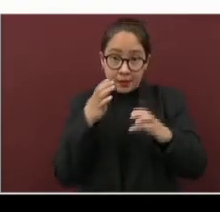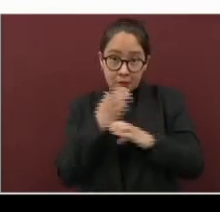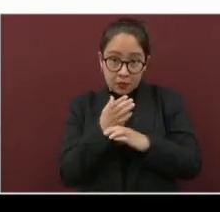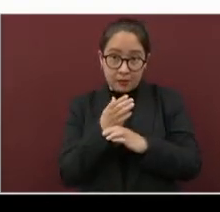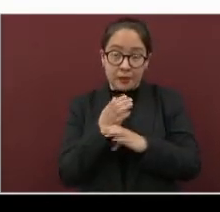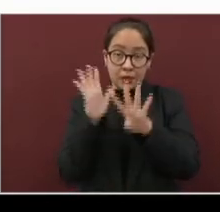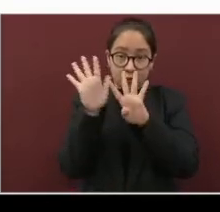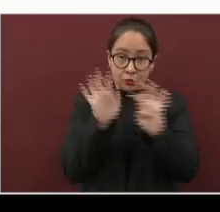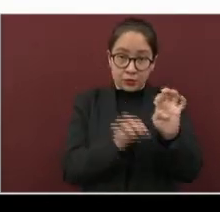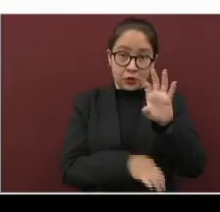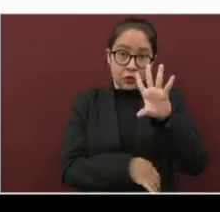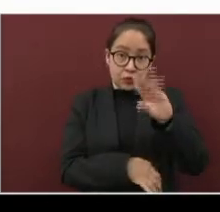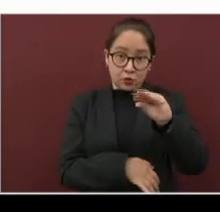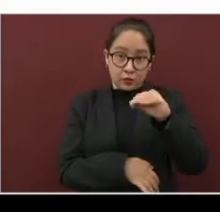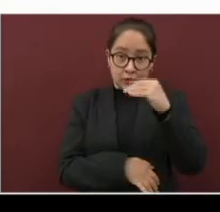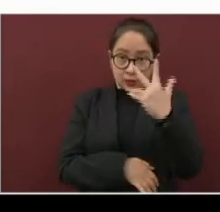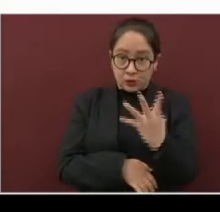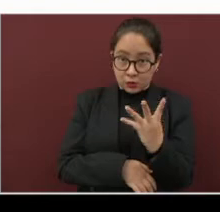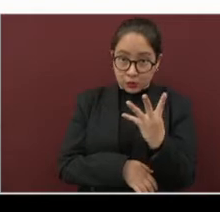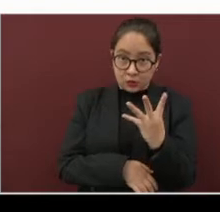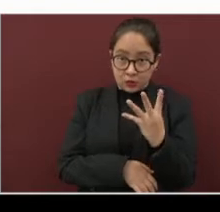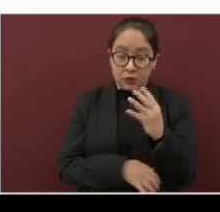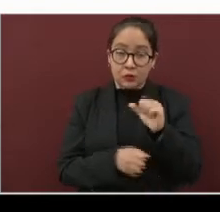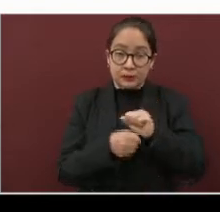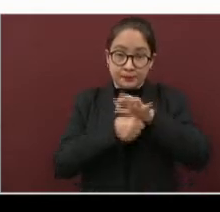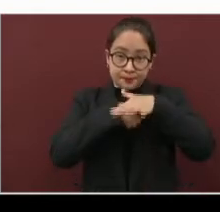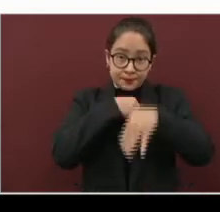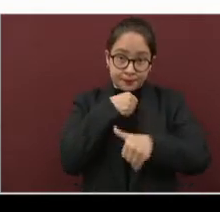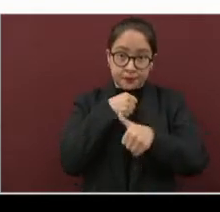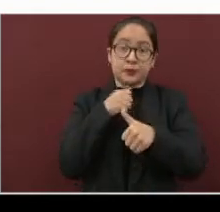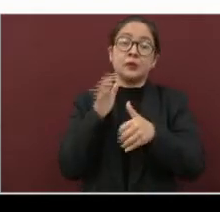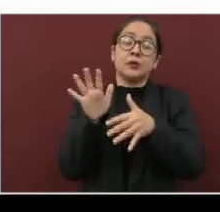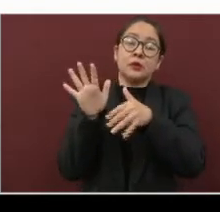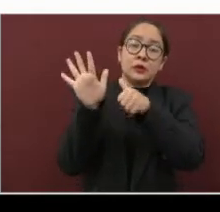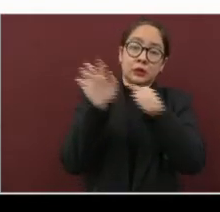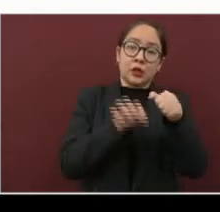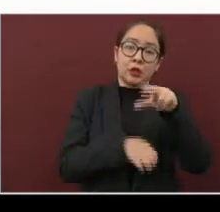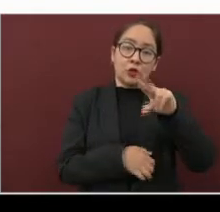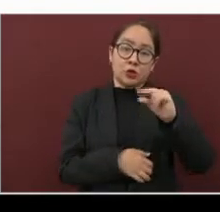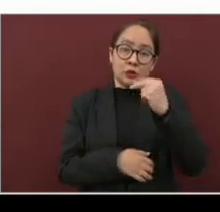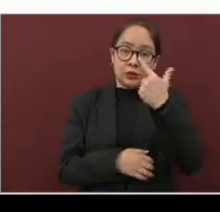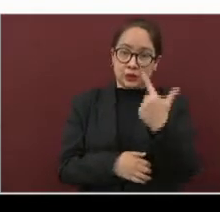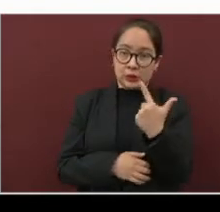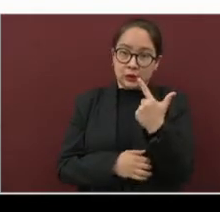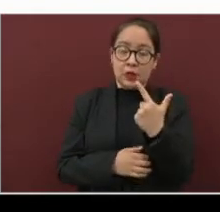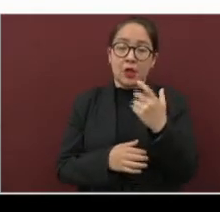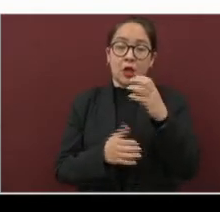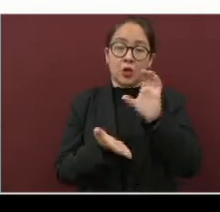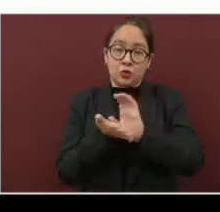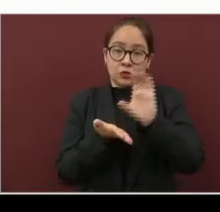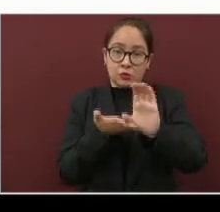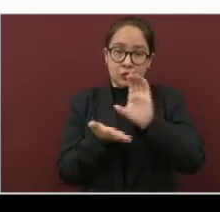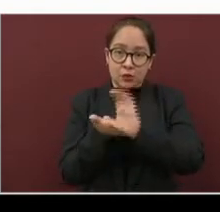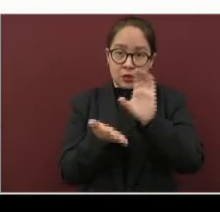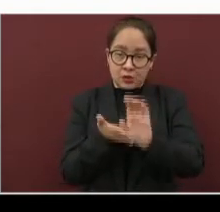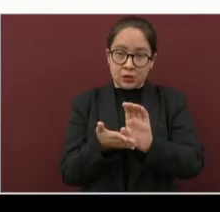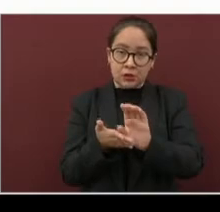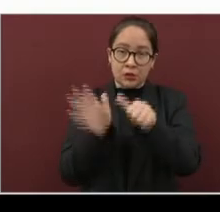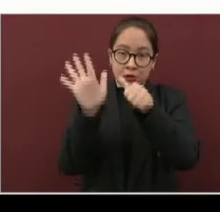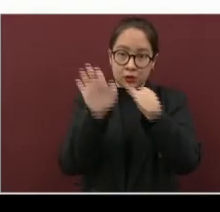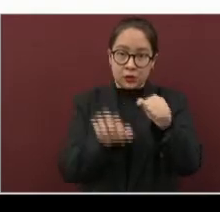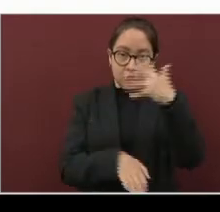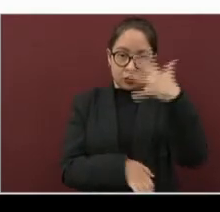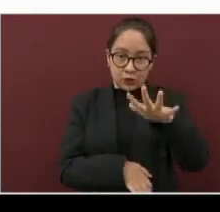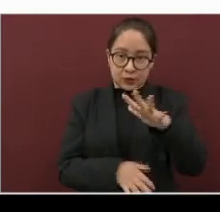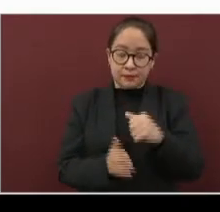994. San Andrés Tuxtla, 687. Y Cozoleacaque, 610.